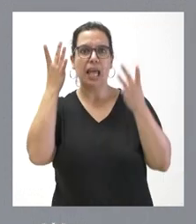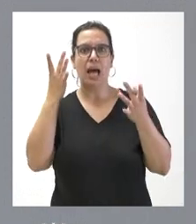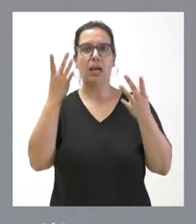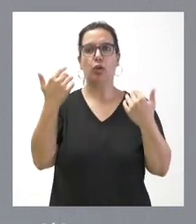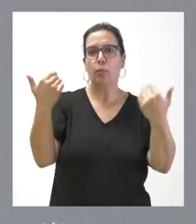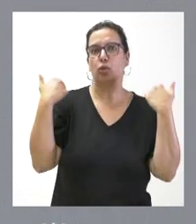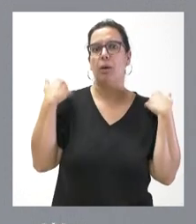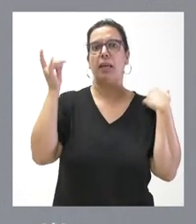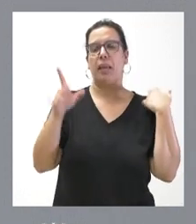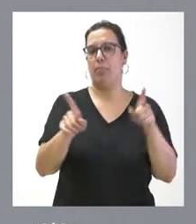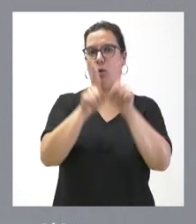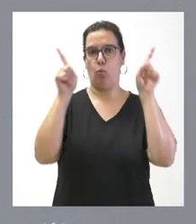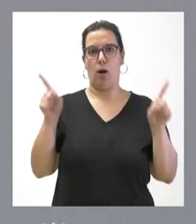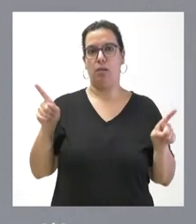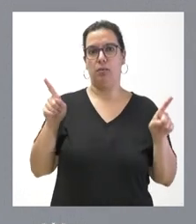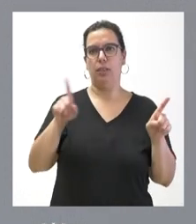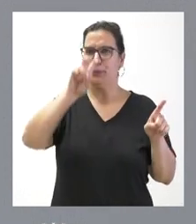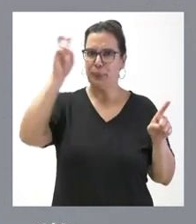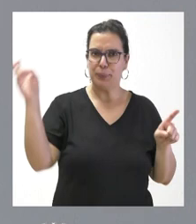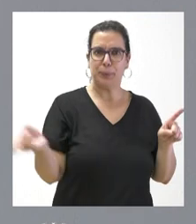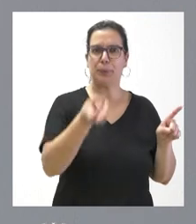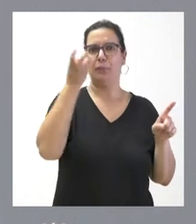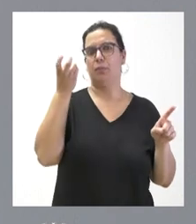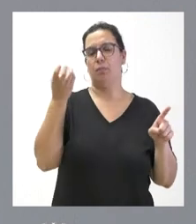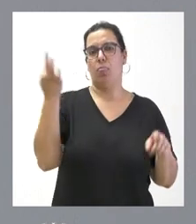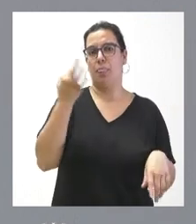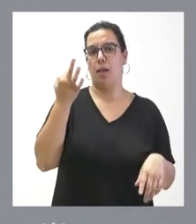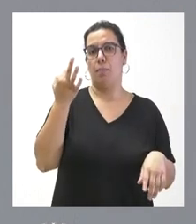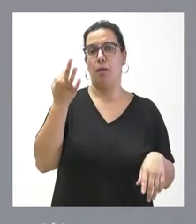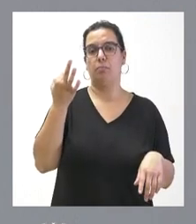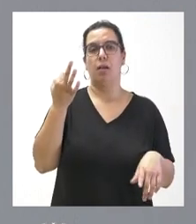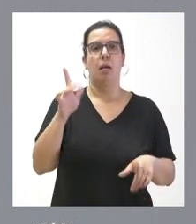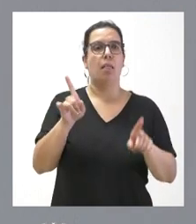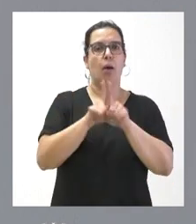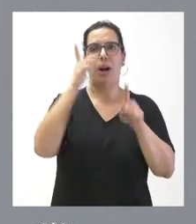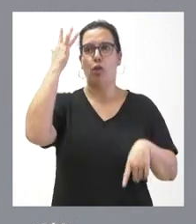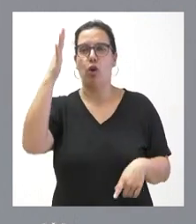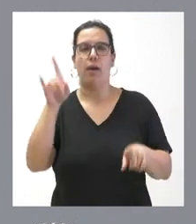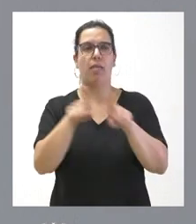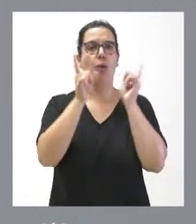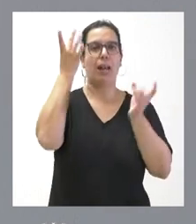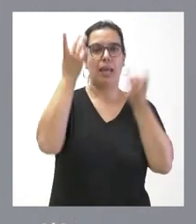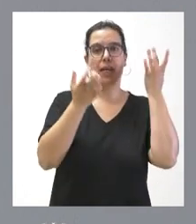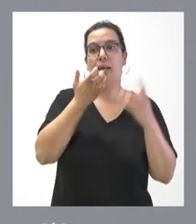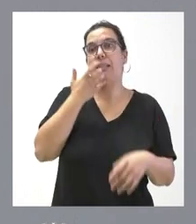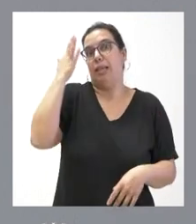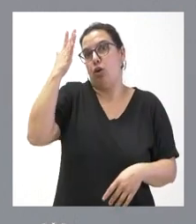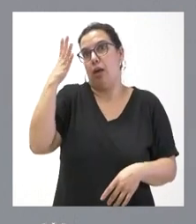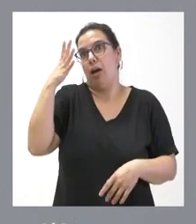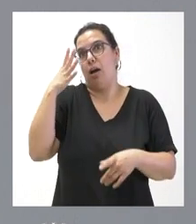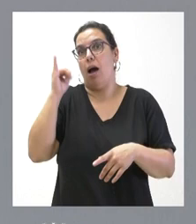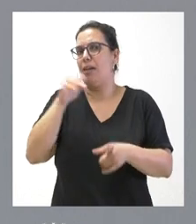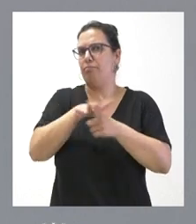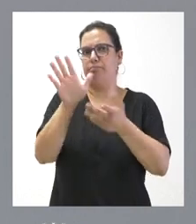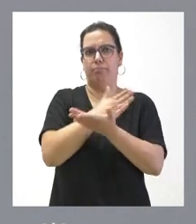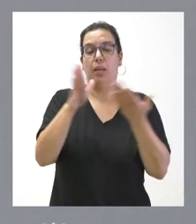nuestra comunidad autónoma, sea cual sea esas iniciativas culturales y sea cual sea esa ideología, si es que la tienen. Por tanto, el respeto y la